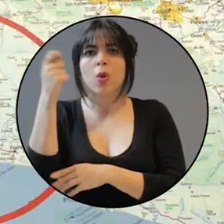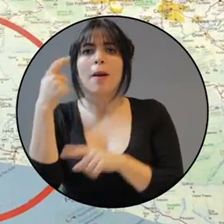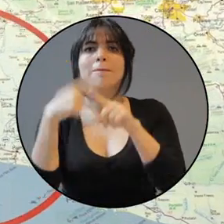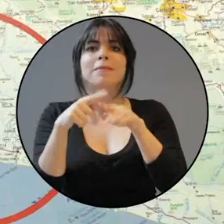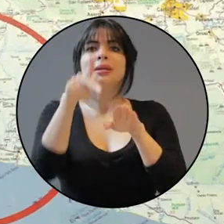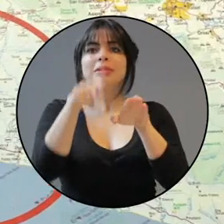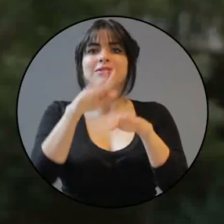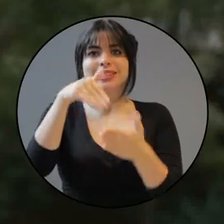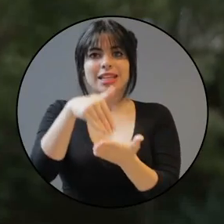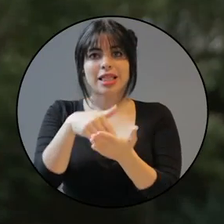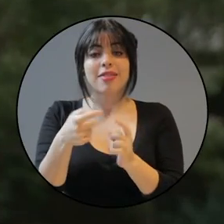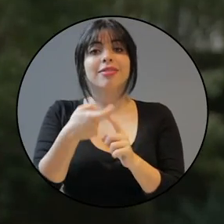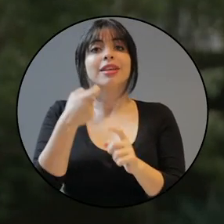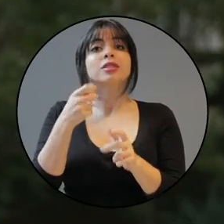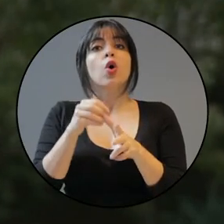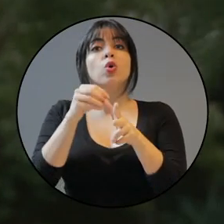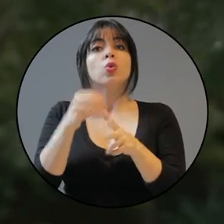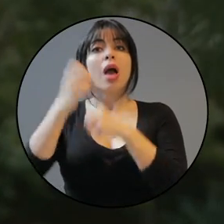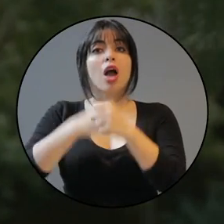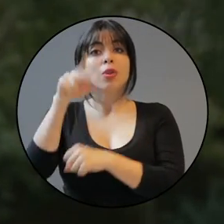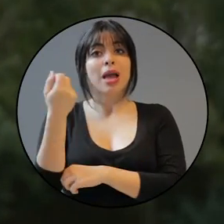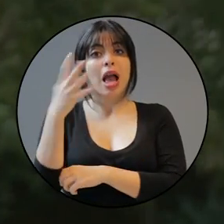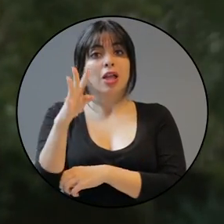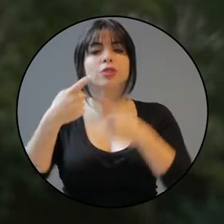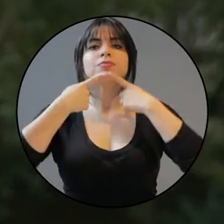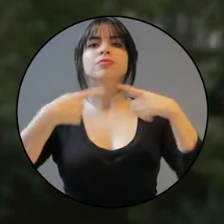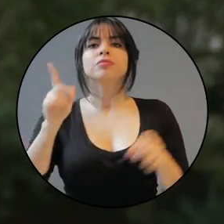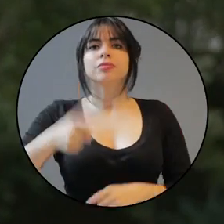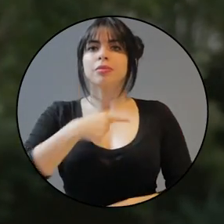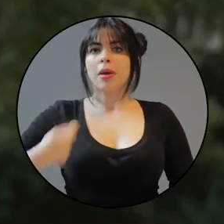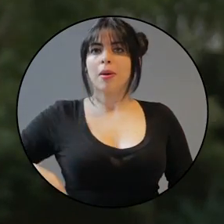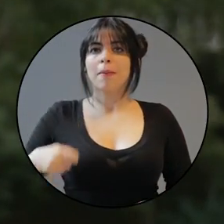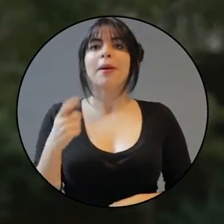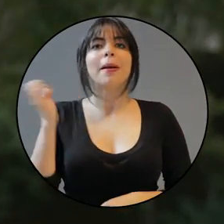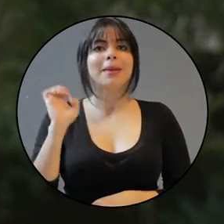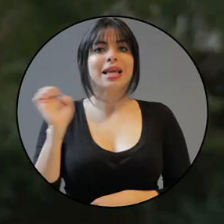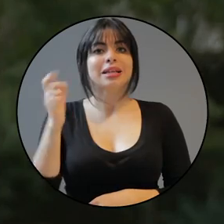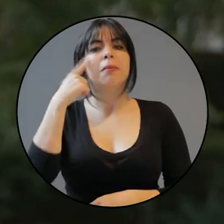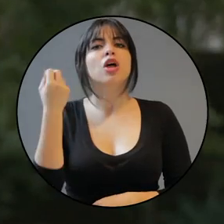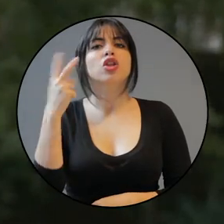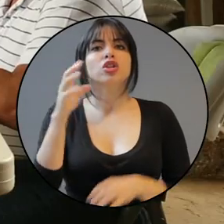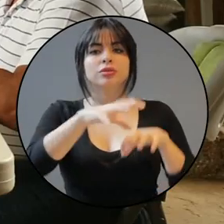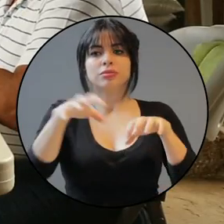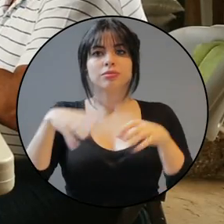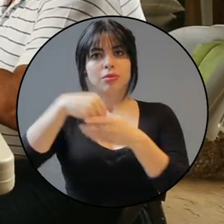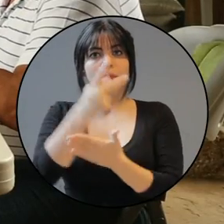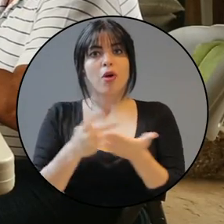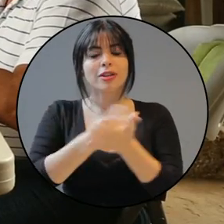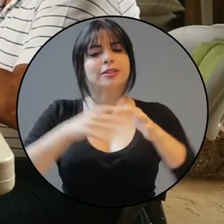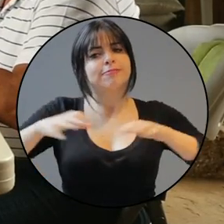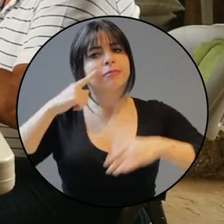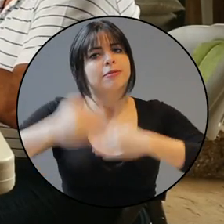Pacífico Central. Desde octubre del 2014 se emitió un decreto de emergencia para 11 cantones de la provincia. Estamos